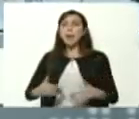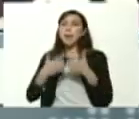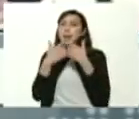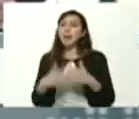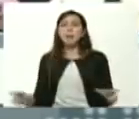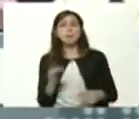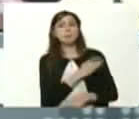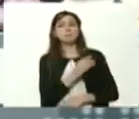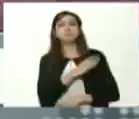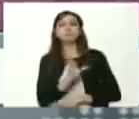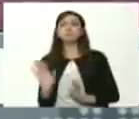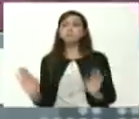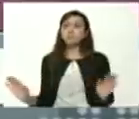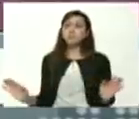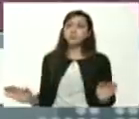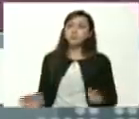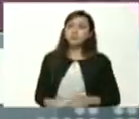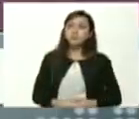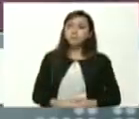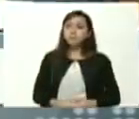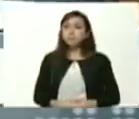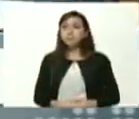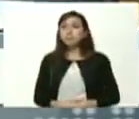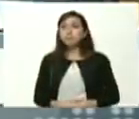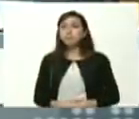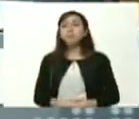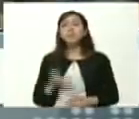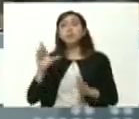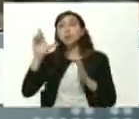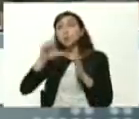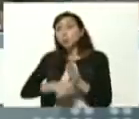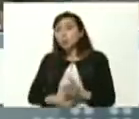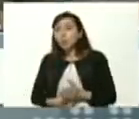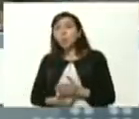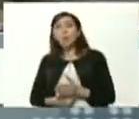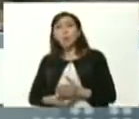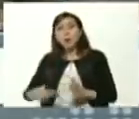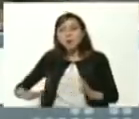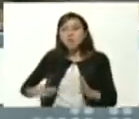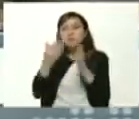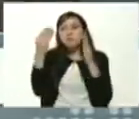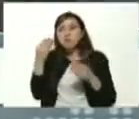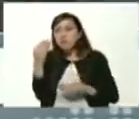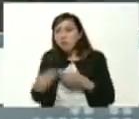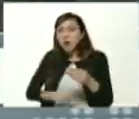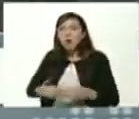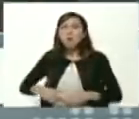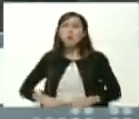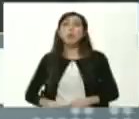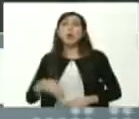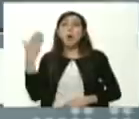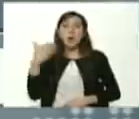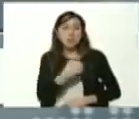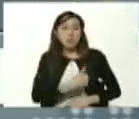de Chile sin lugar a dudas después del martirologio de Salvador Allende